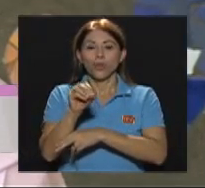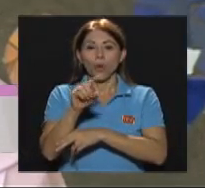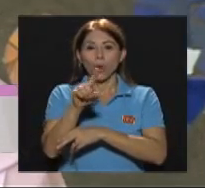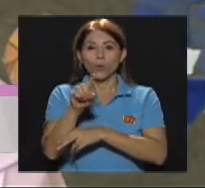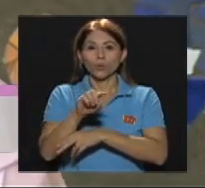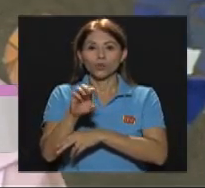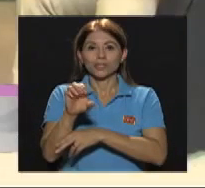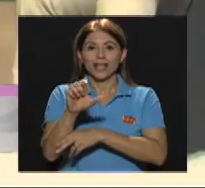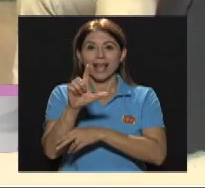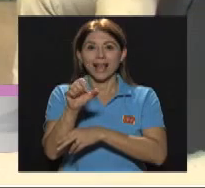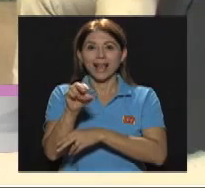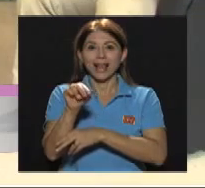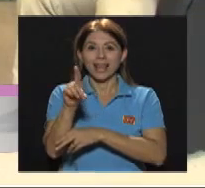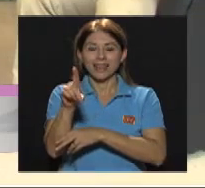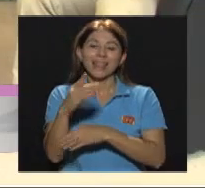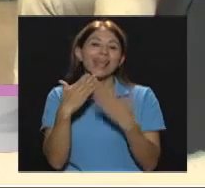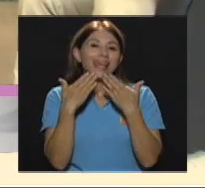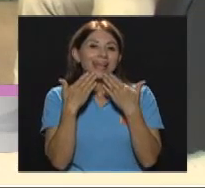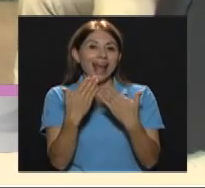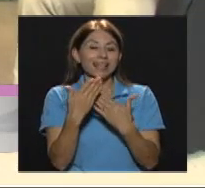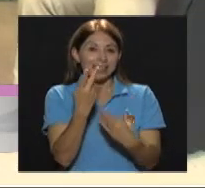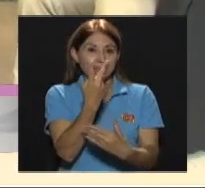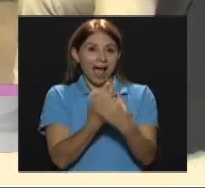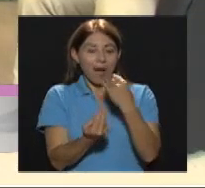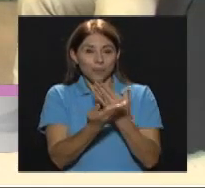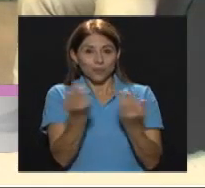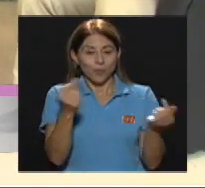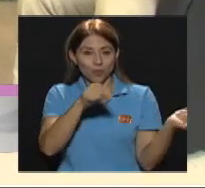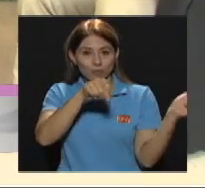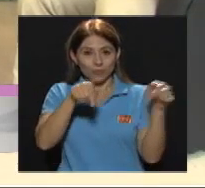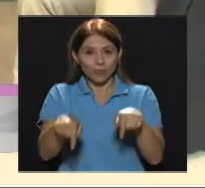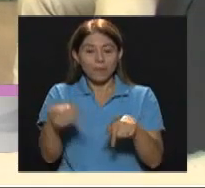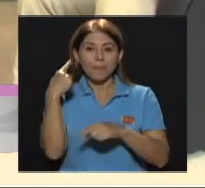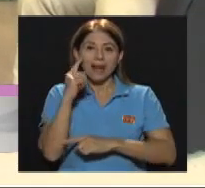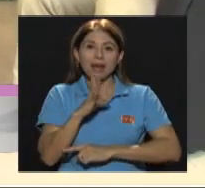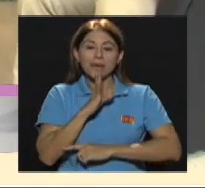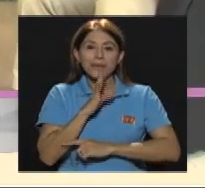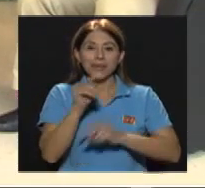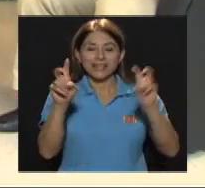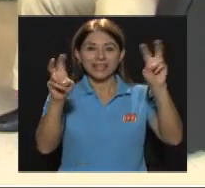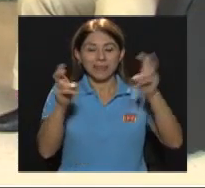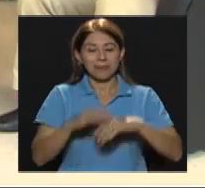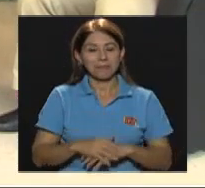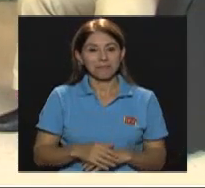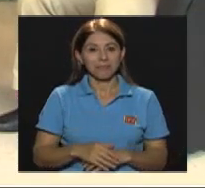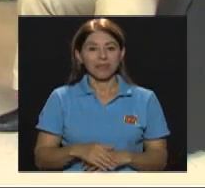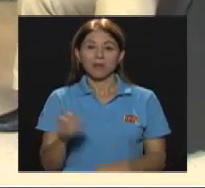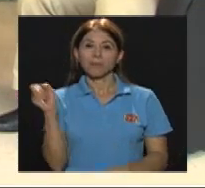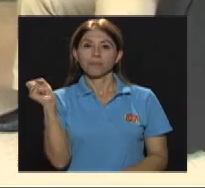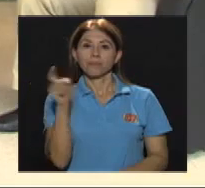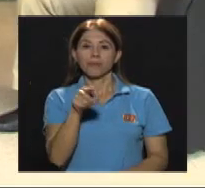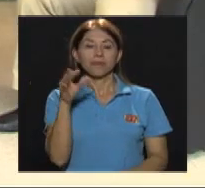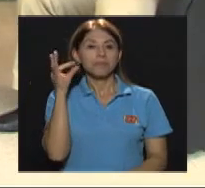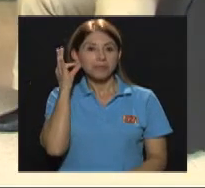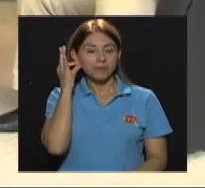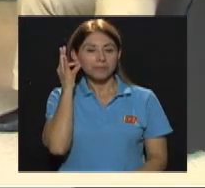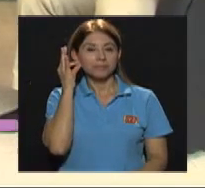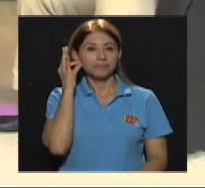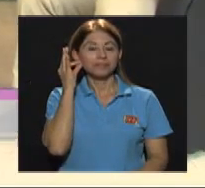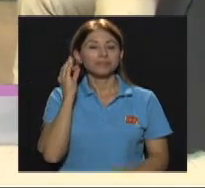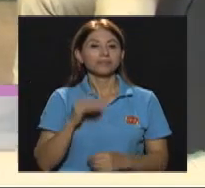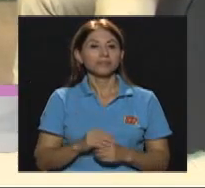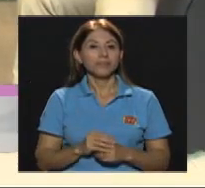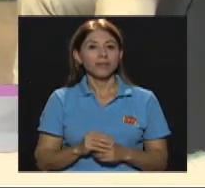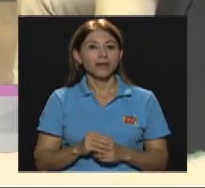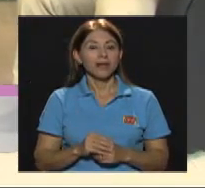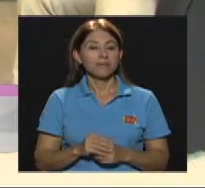acompañarnos el día de hoy Para conocer un poquito sobre este tema Y tal vez quisiera preguntarle a Joana para